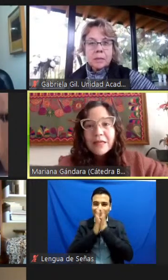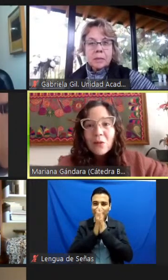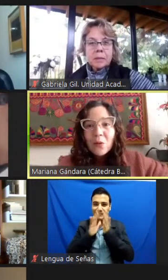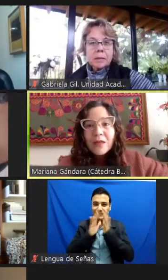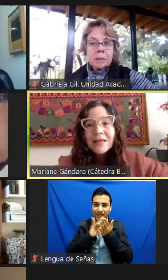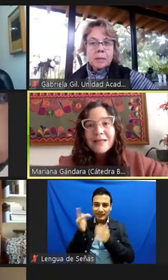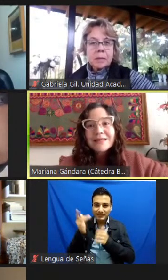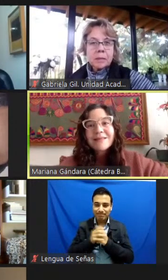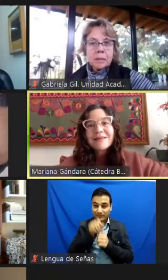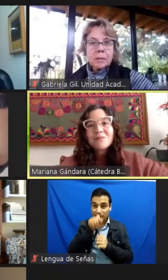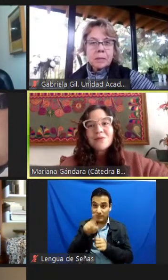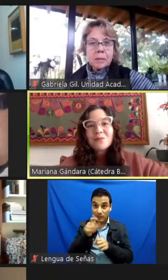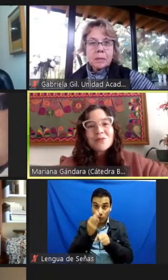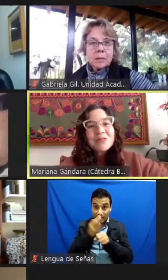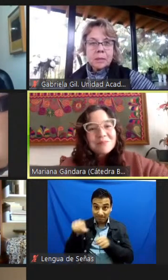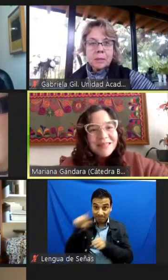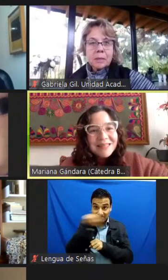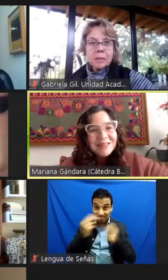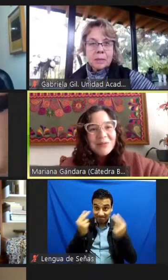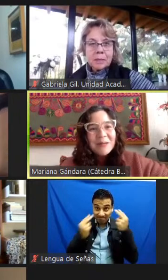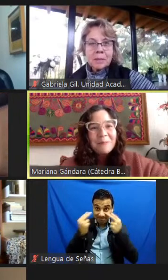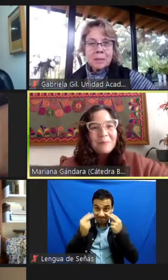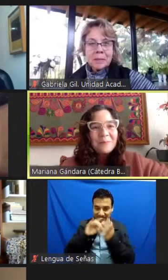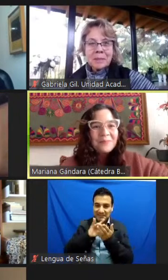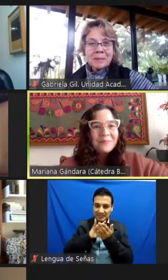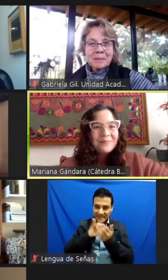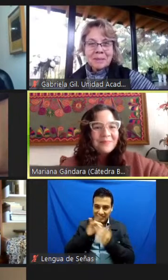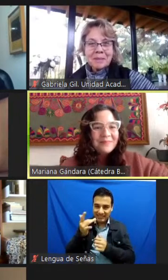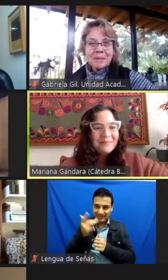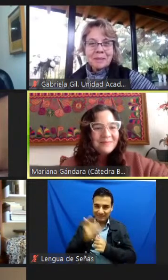acompañan hoy en esta transmisión. Muchísimas gracias, Lorena.